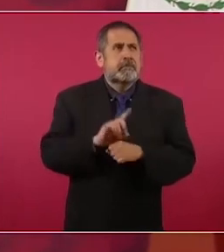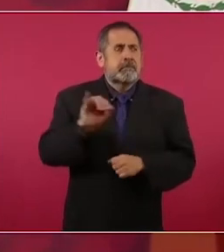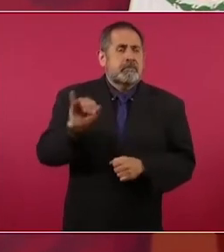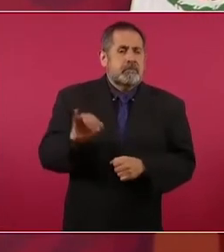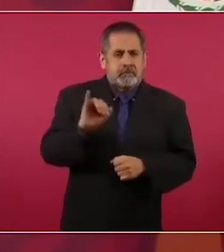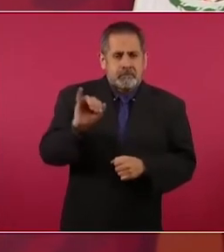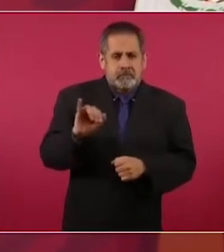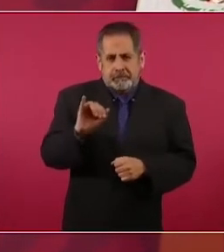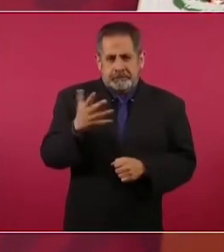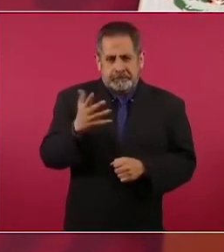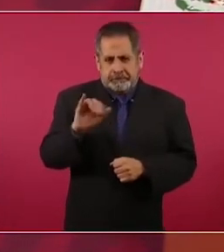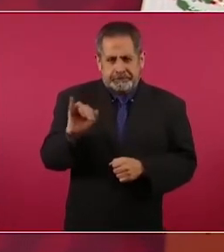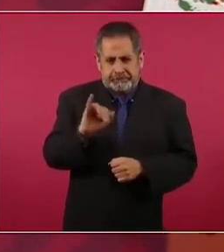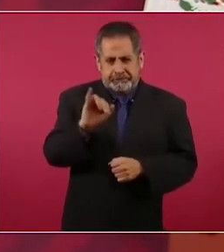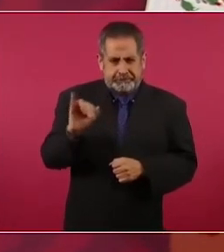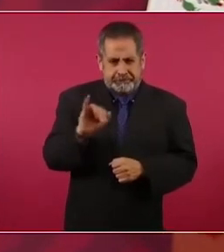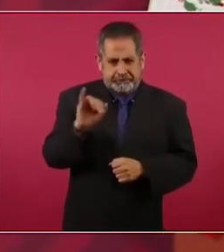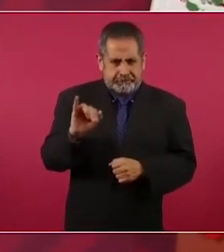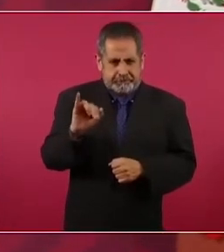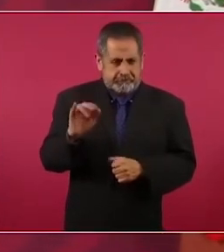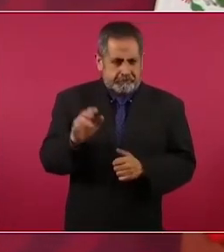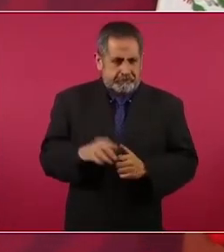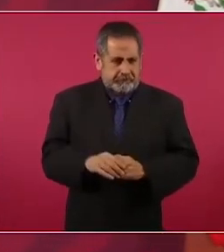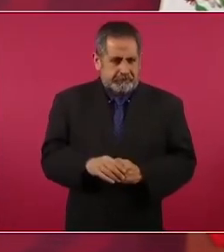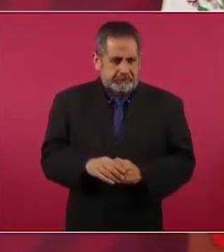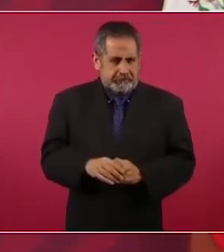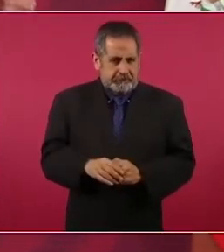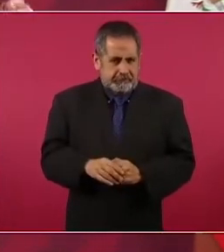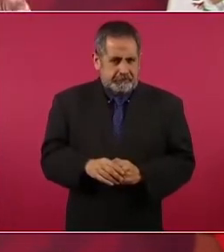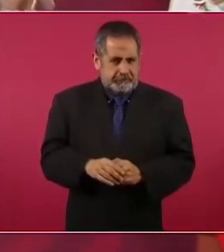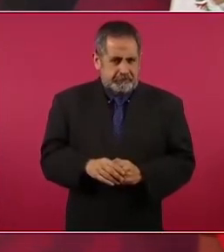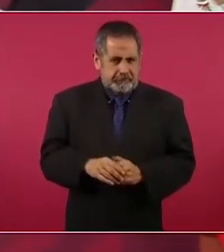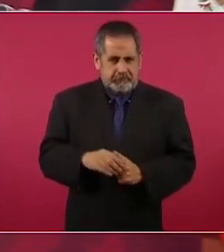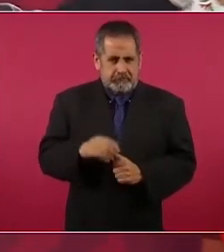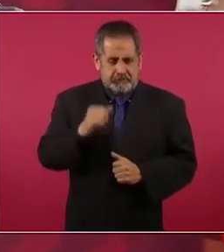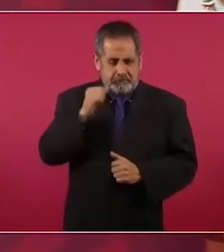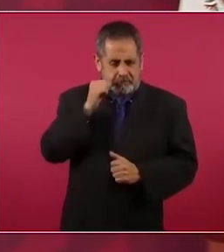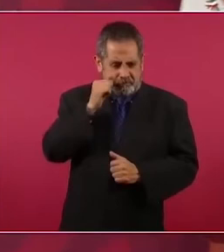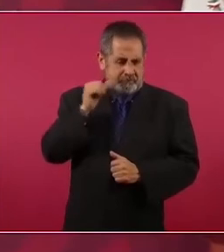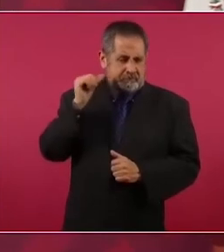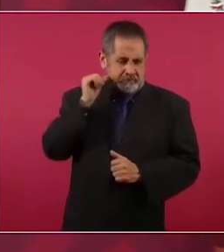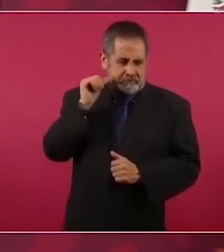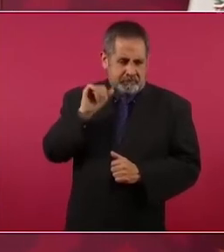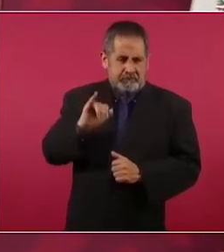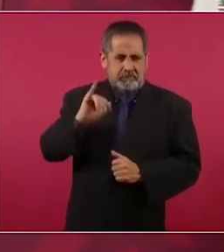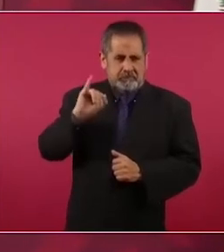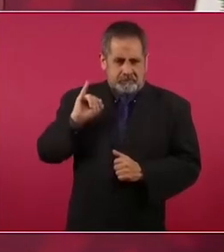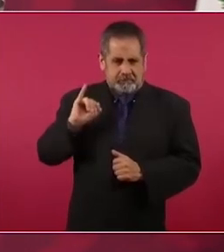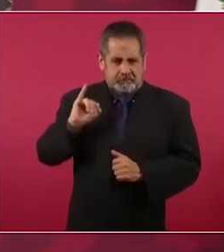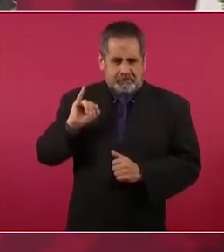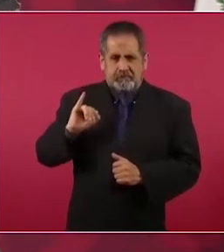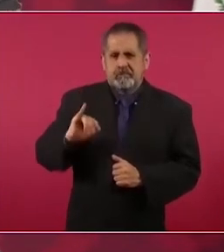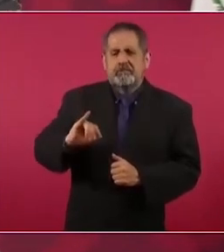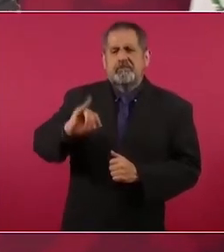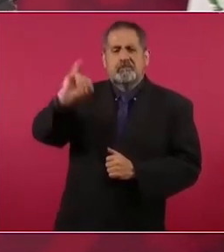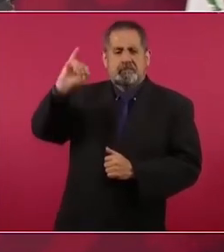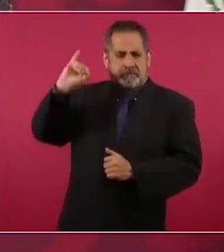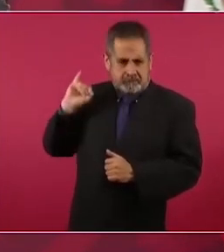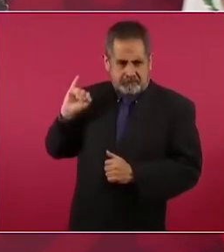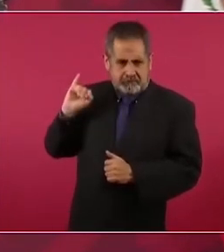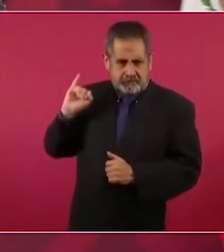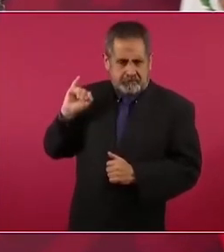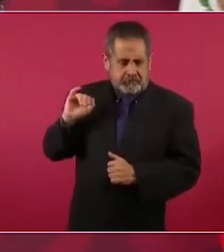de ayer hacia atrás, ocho días,